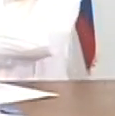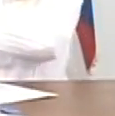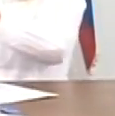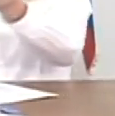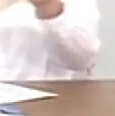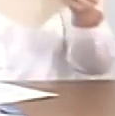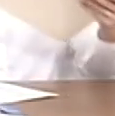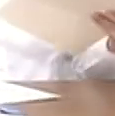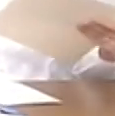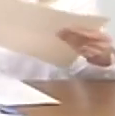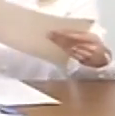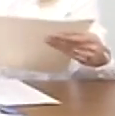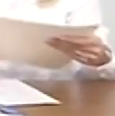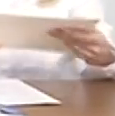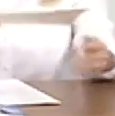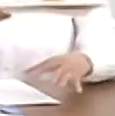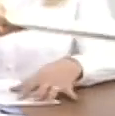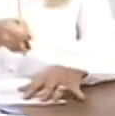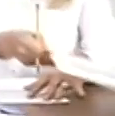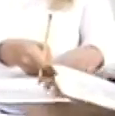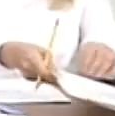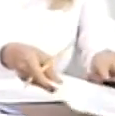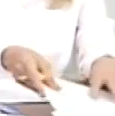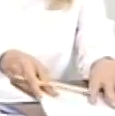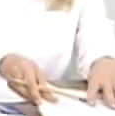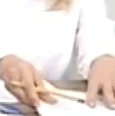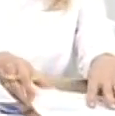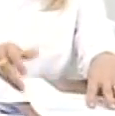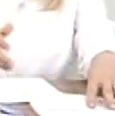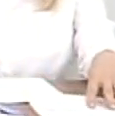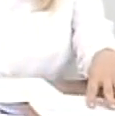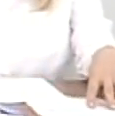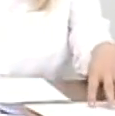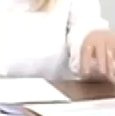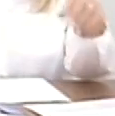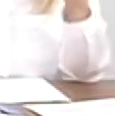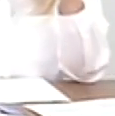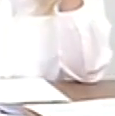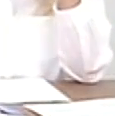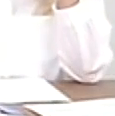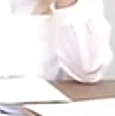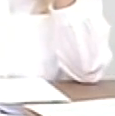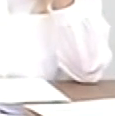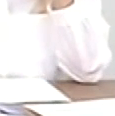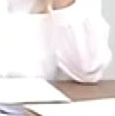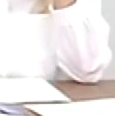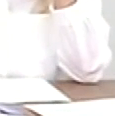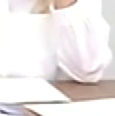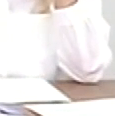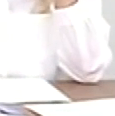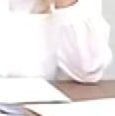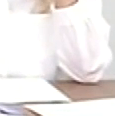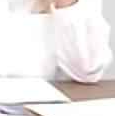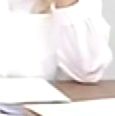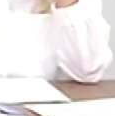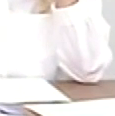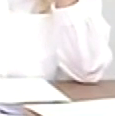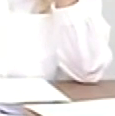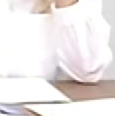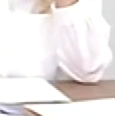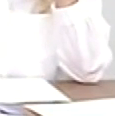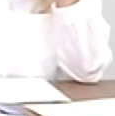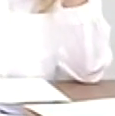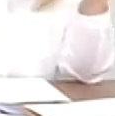Ayúdame por aquí, Silita. Igualmente, le aprobé el esquema de distribución al ministro de